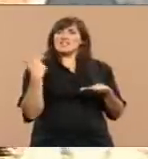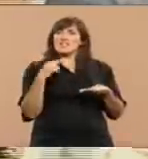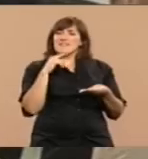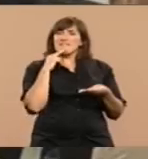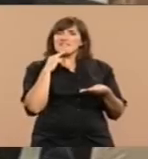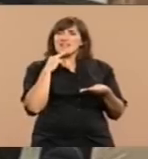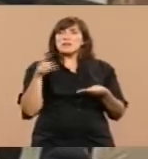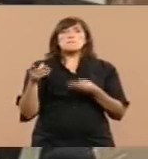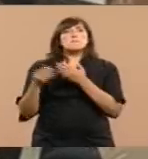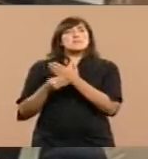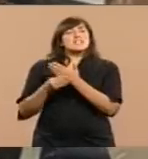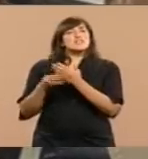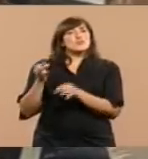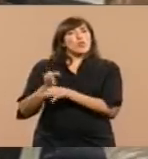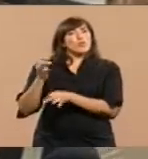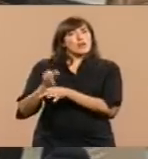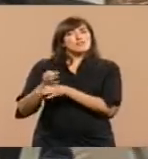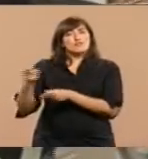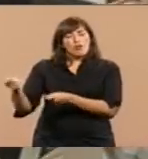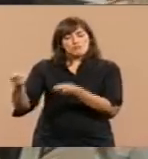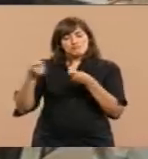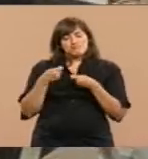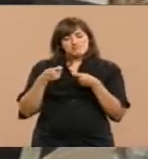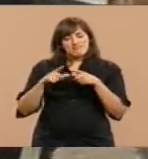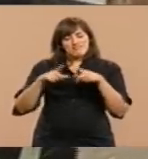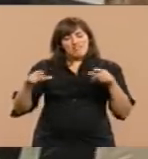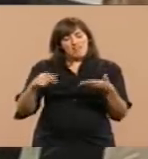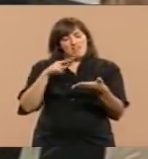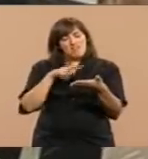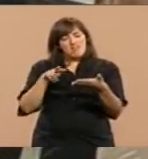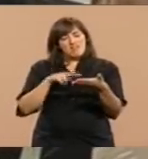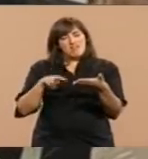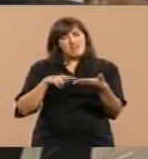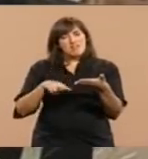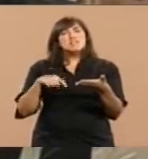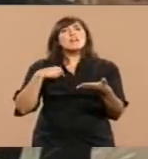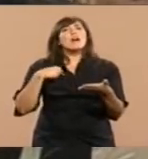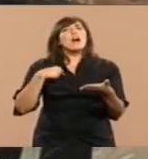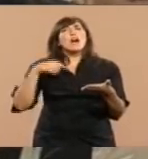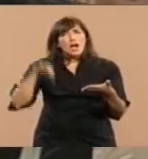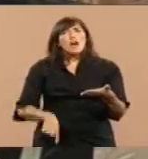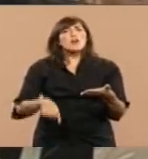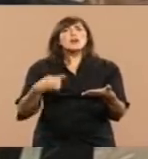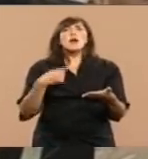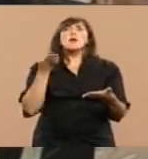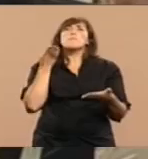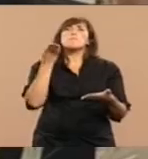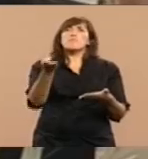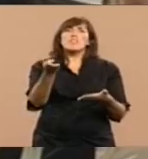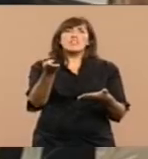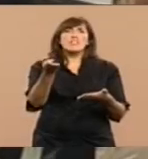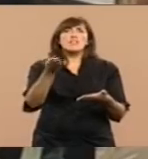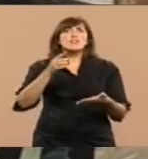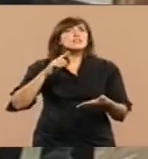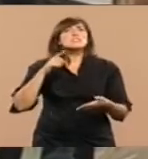nuestro Ministro de Educación, vamos a solicitar que en todos